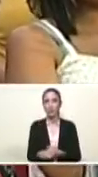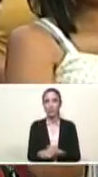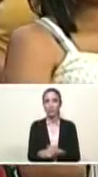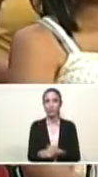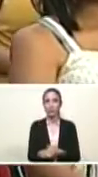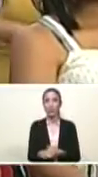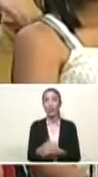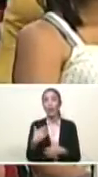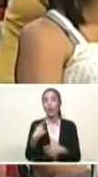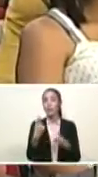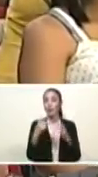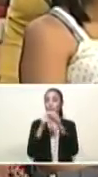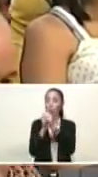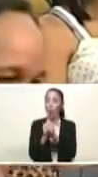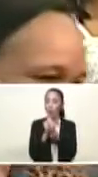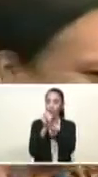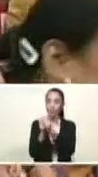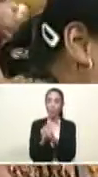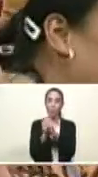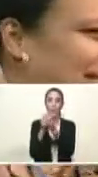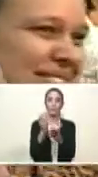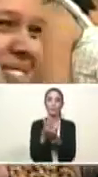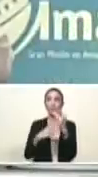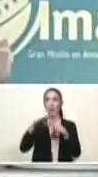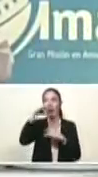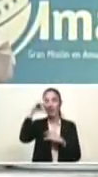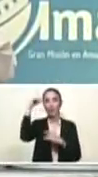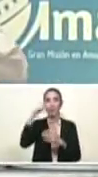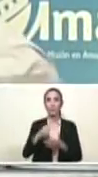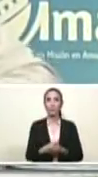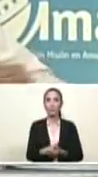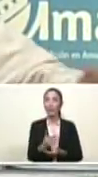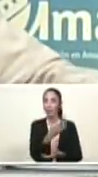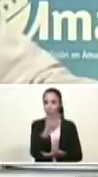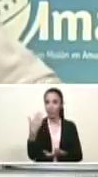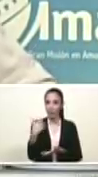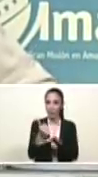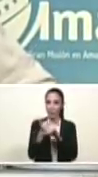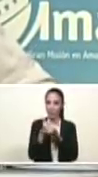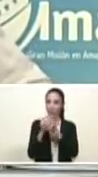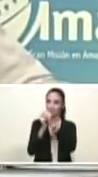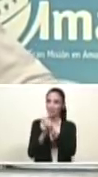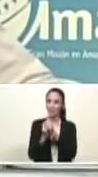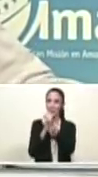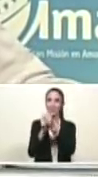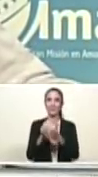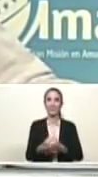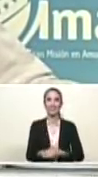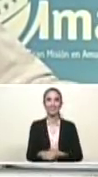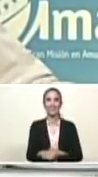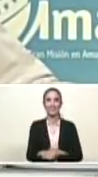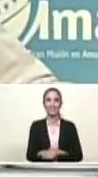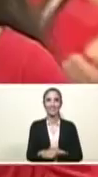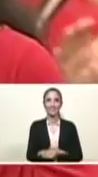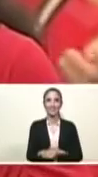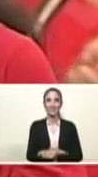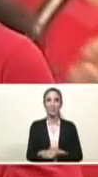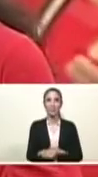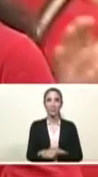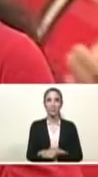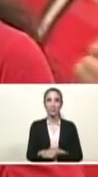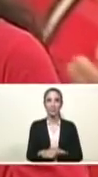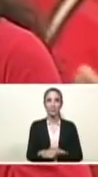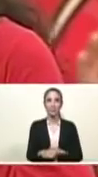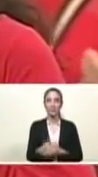faltan sus oraciones y sus bendiciones, permanente. ¿Cuento con ella? Siempre contará conmigo y con mi familia.